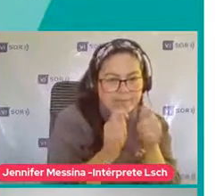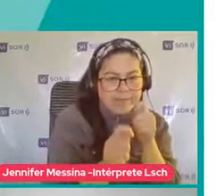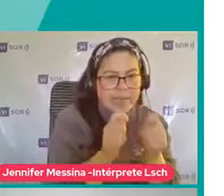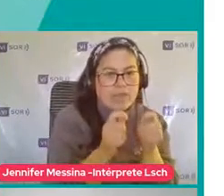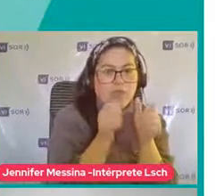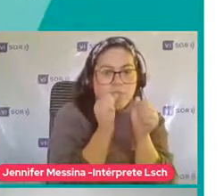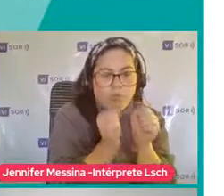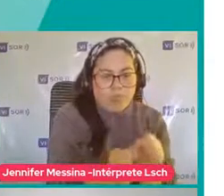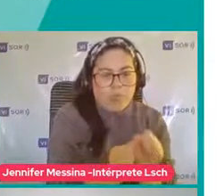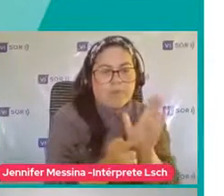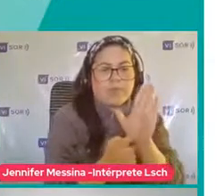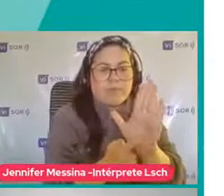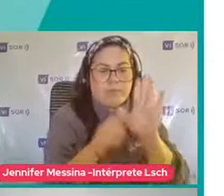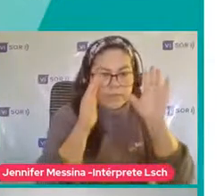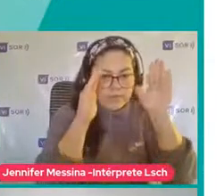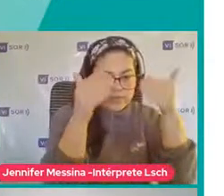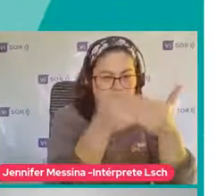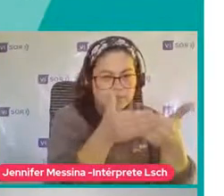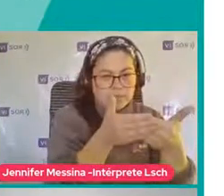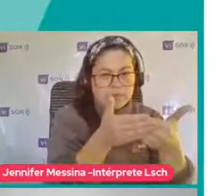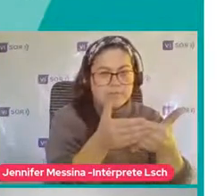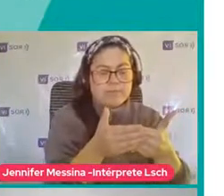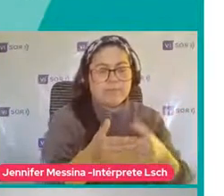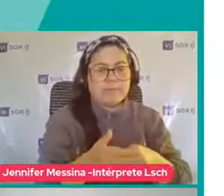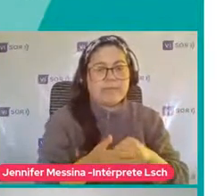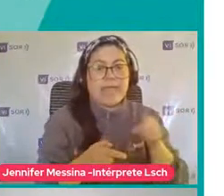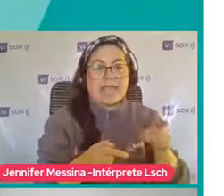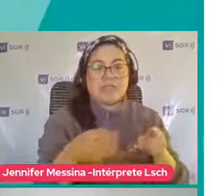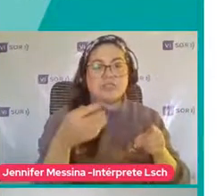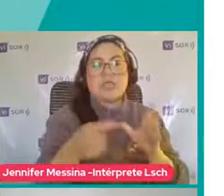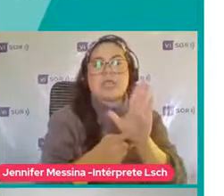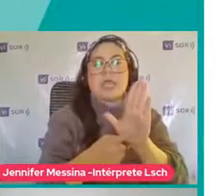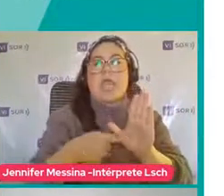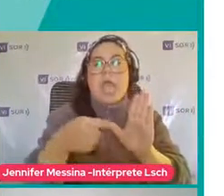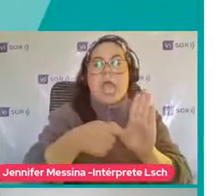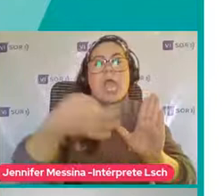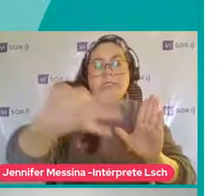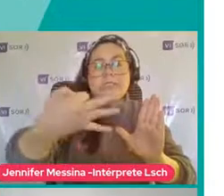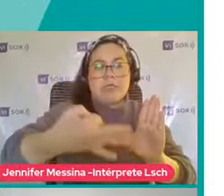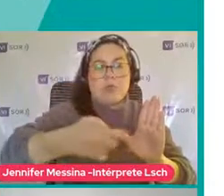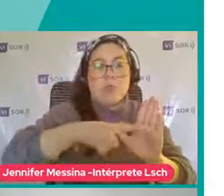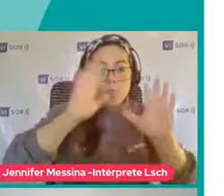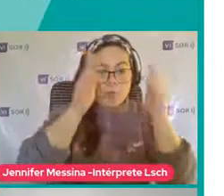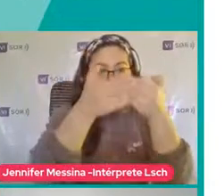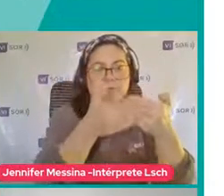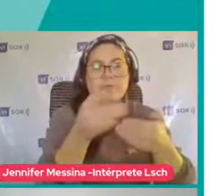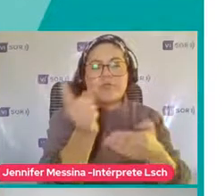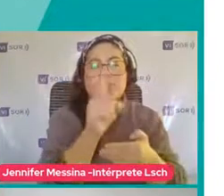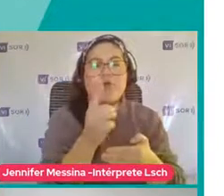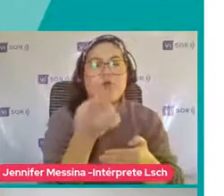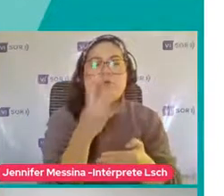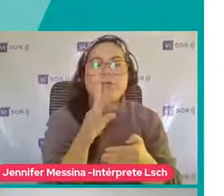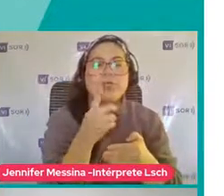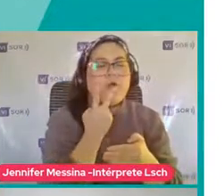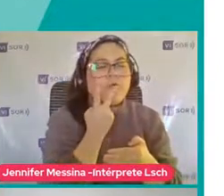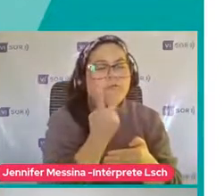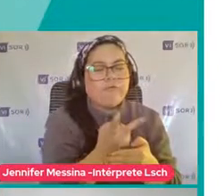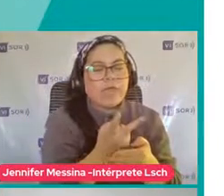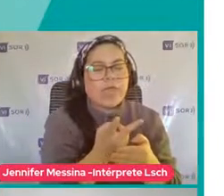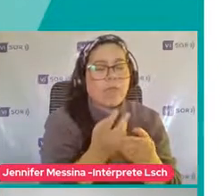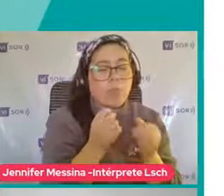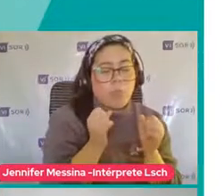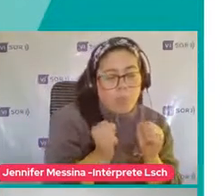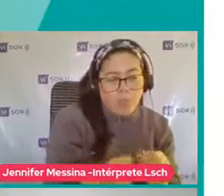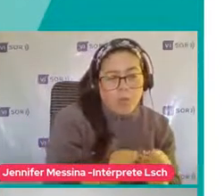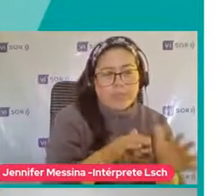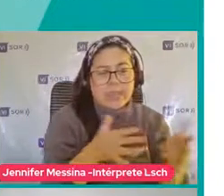diagnóstico Esto no es para Evidenciar O para diagnosticar Es solamente ver Cuál es la posibilidad De presentar Es fácil